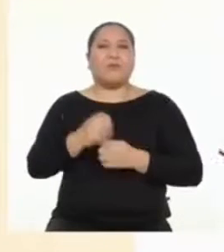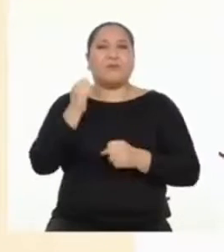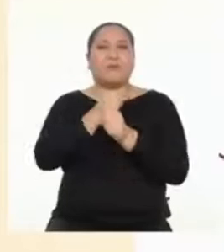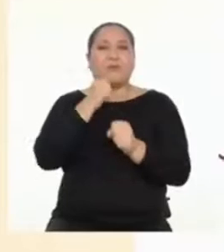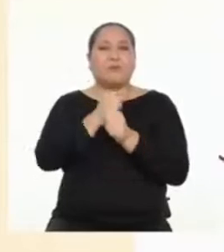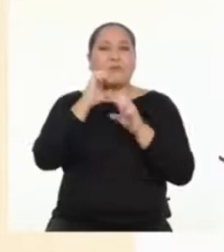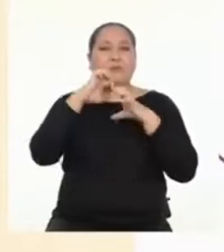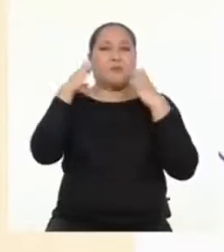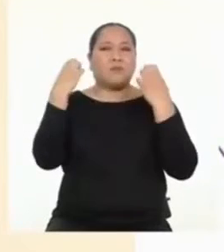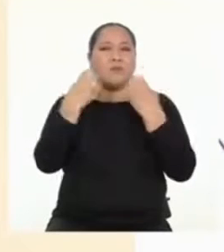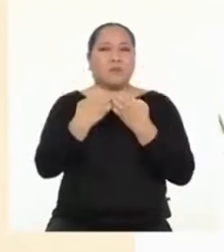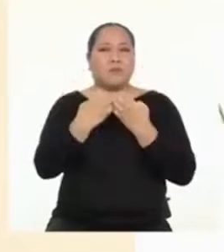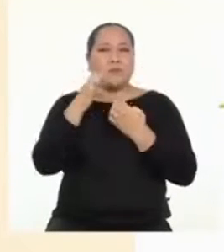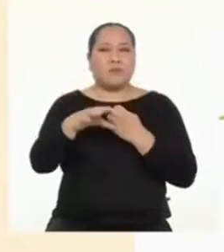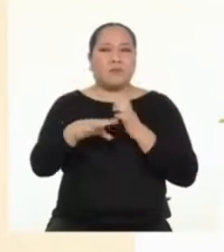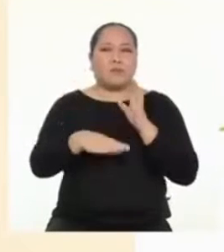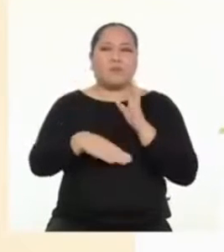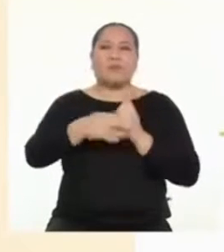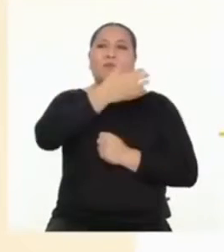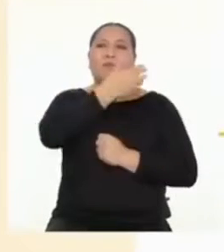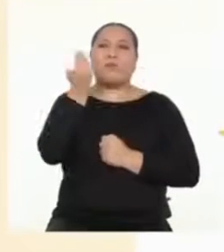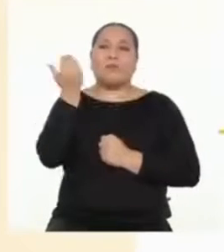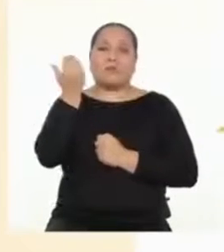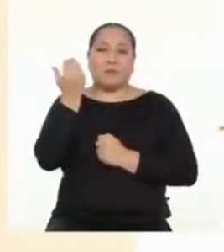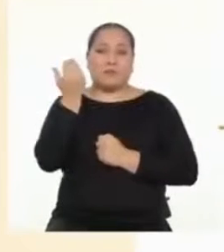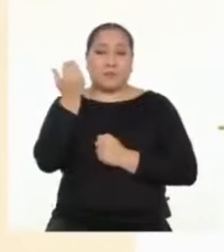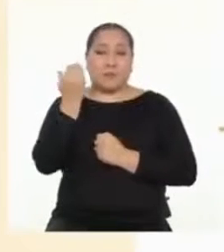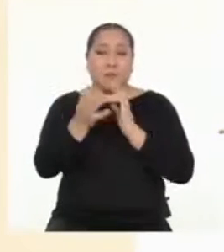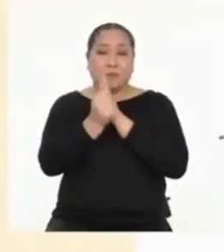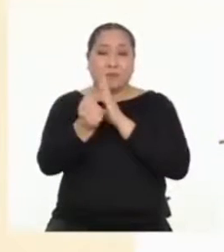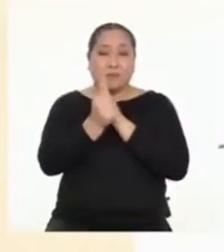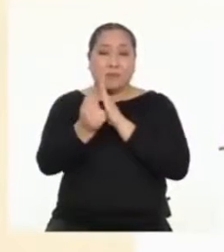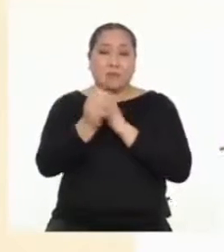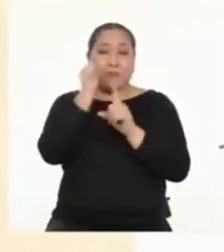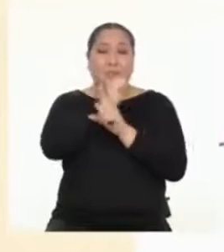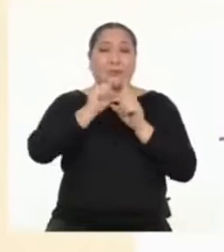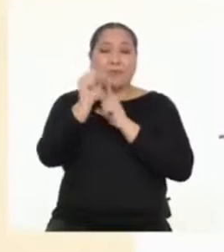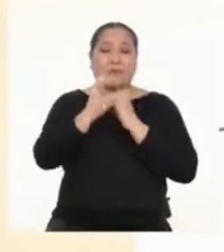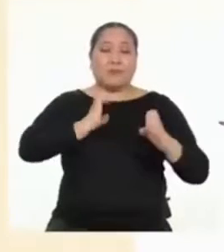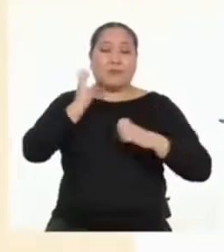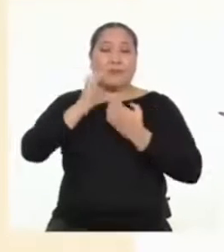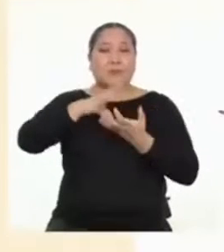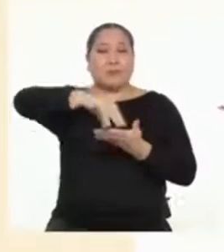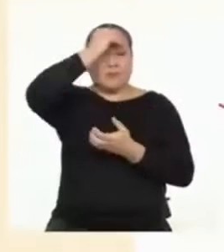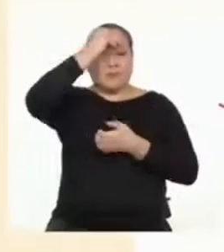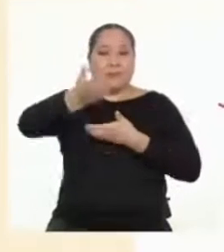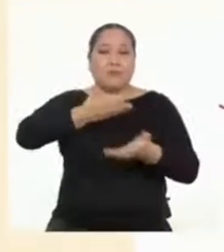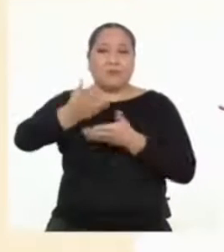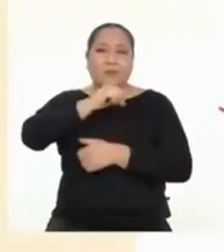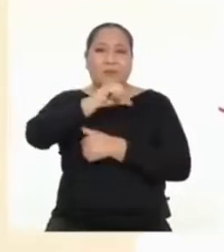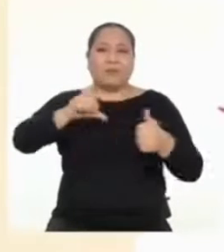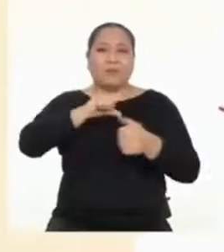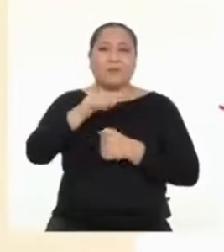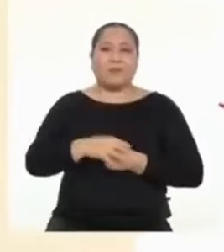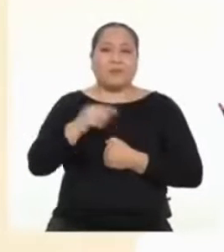Trabajen en equipo para desarrollar sus habilidades socioemocionales y aprender a convivir. En medio de la